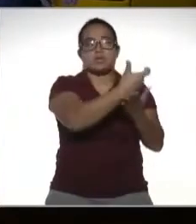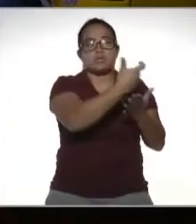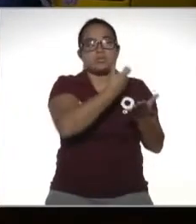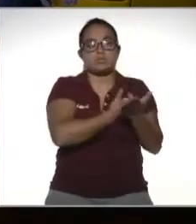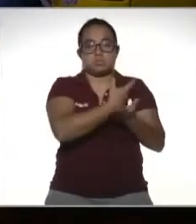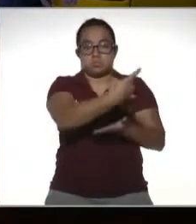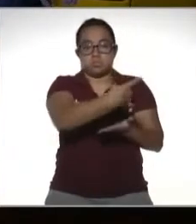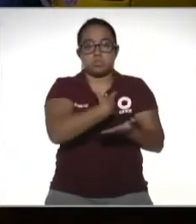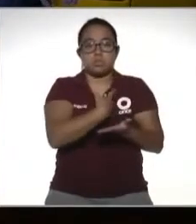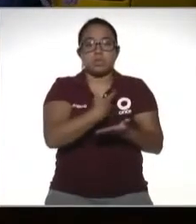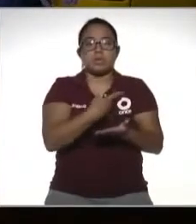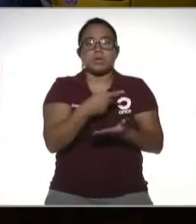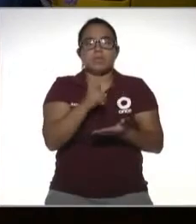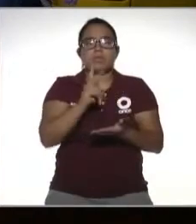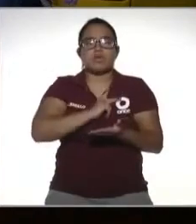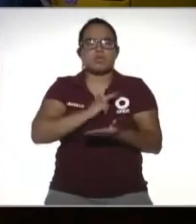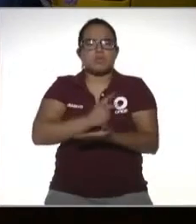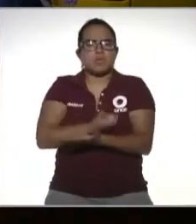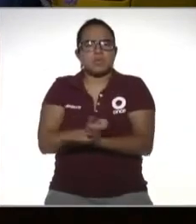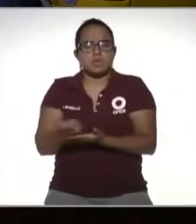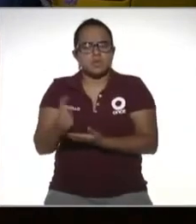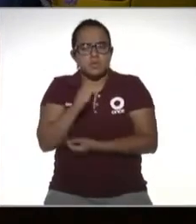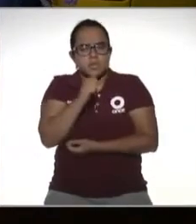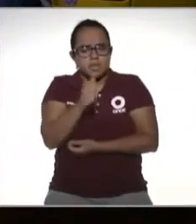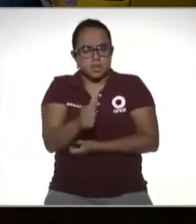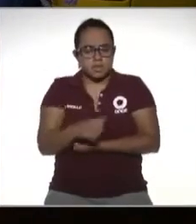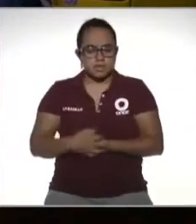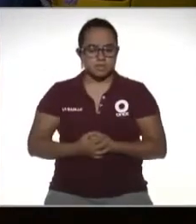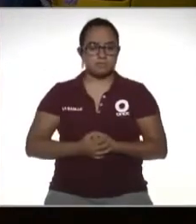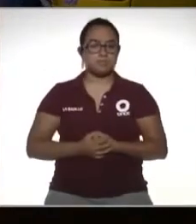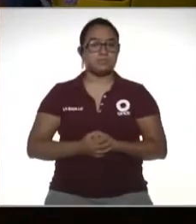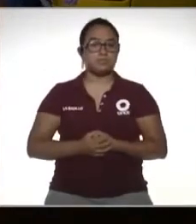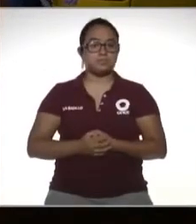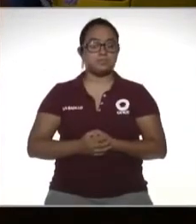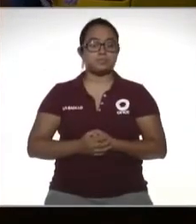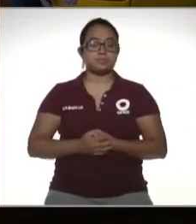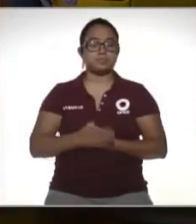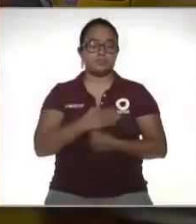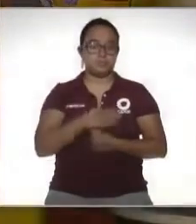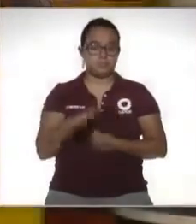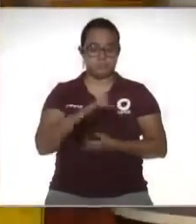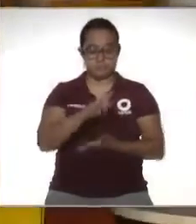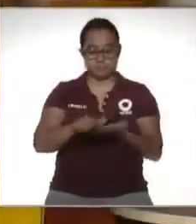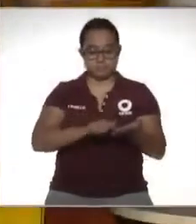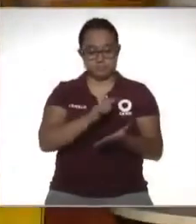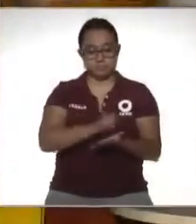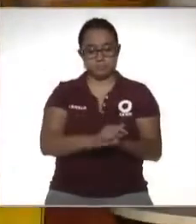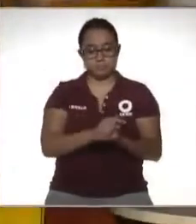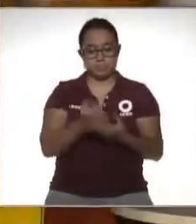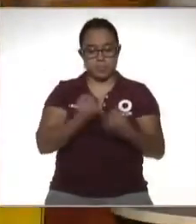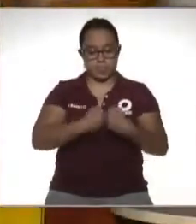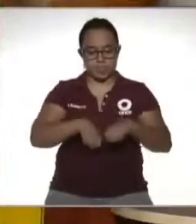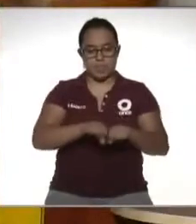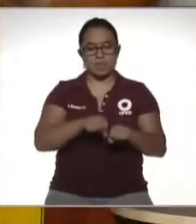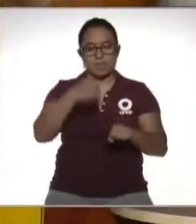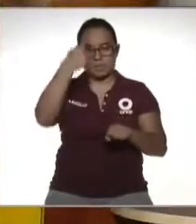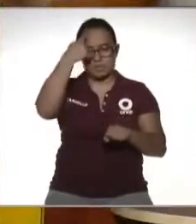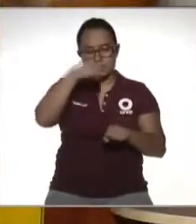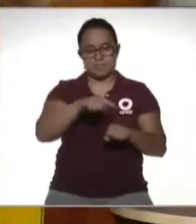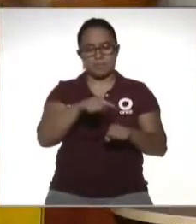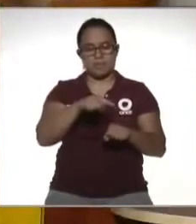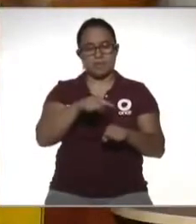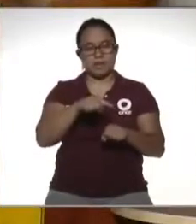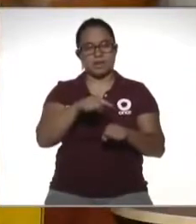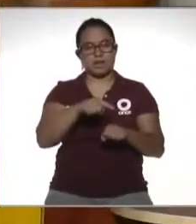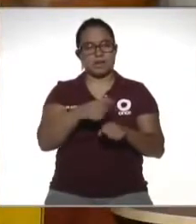también aunque no es en mi cuenta de nómina nos pregunta bueno aquí en la ley el seguro para el retiro